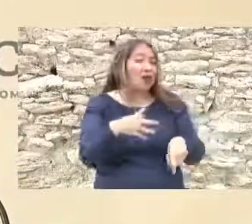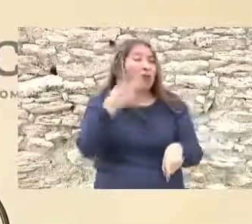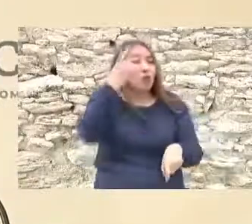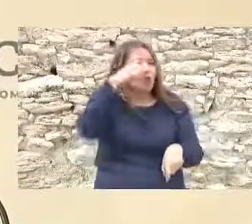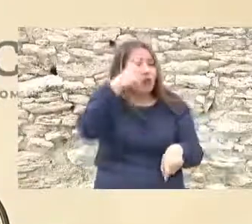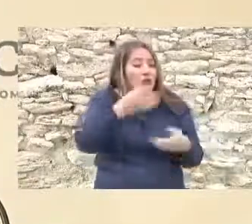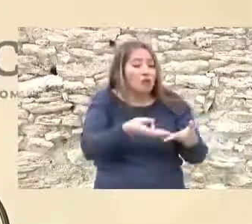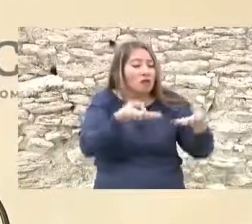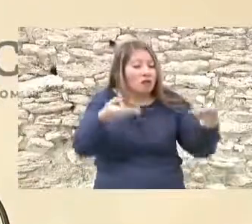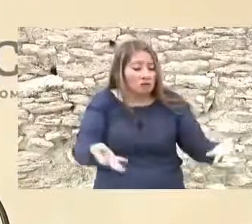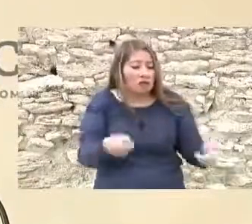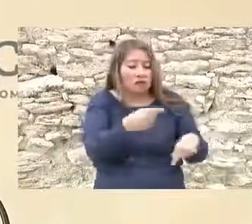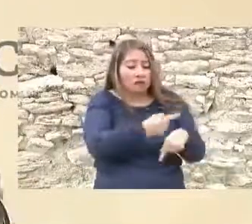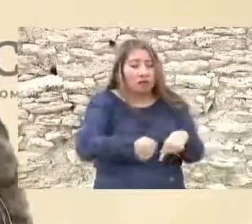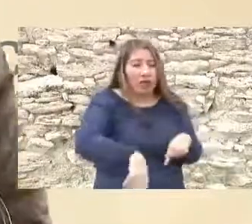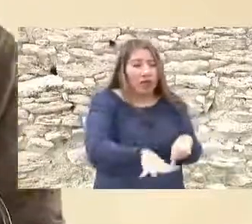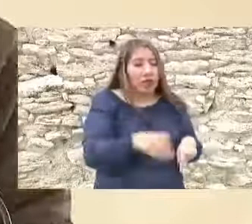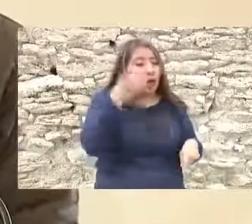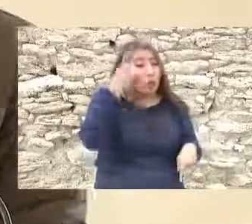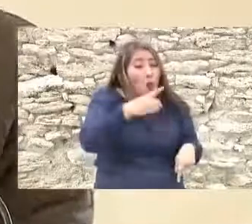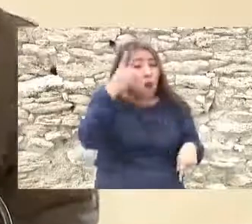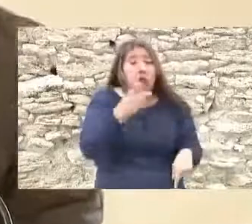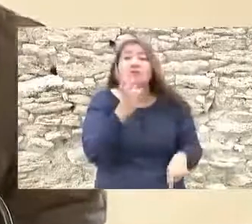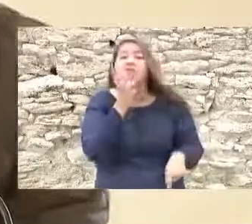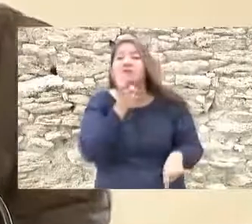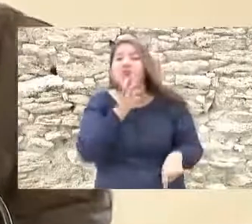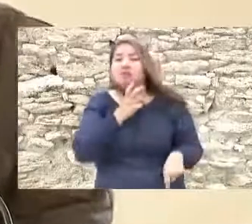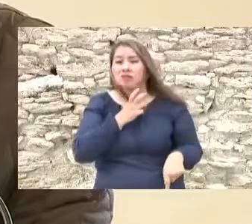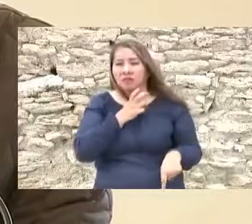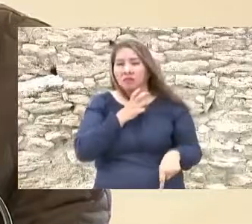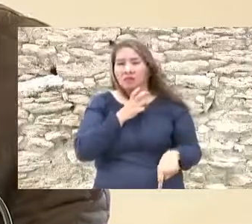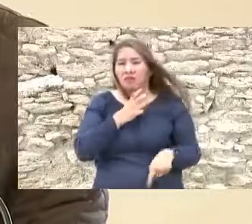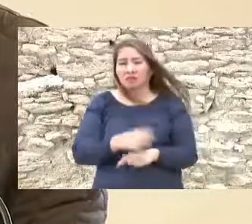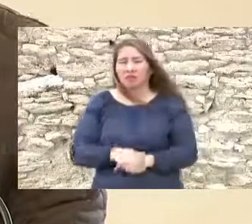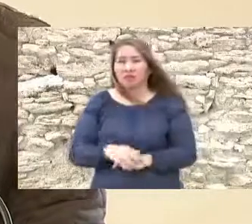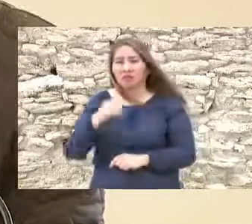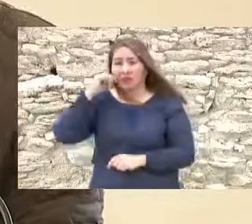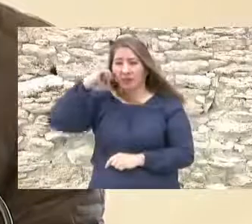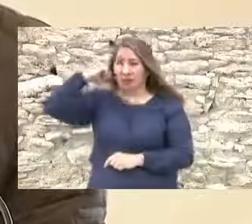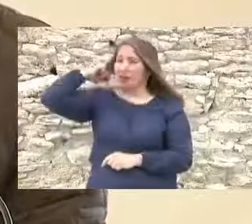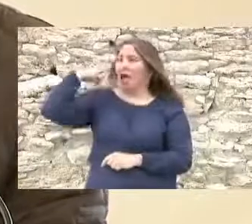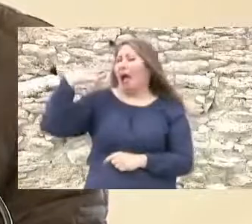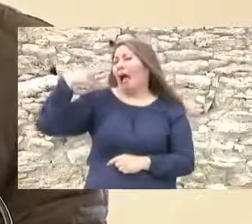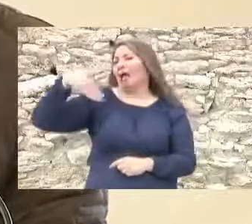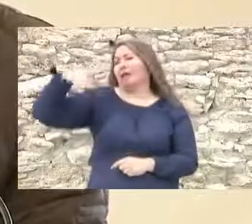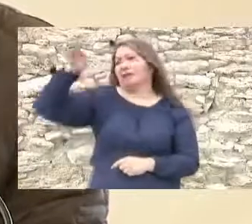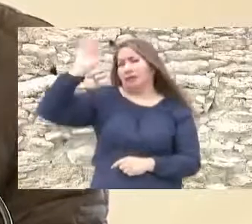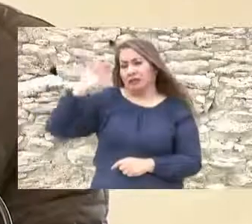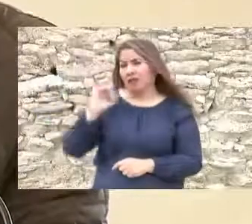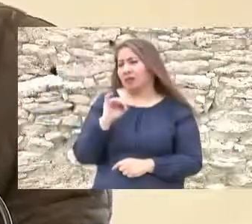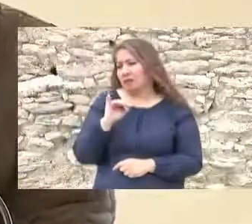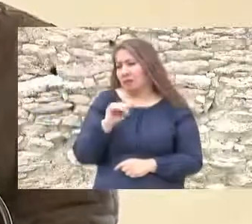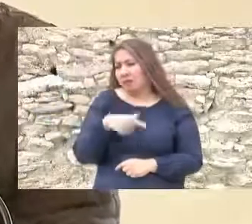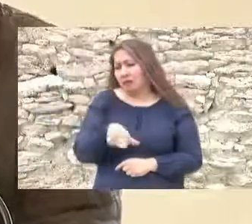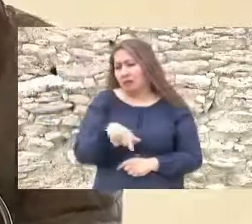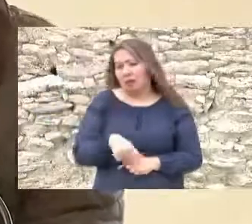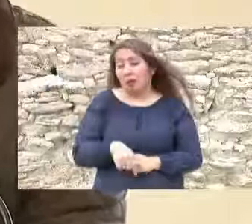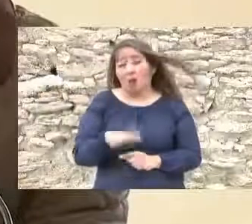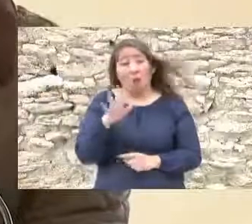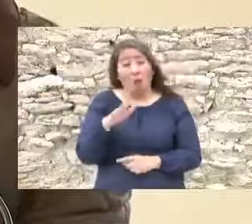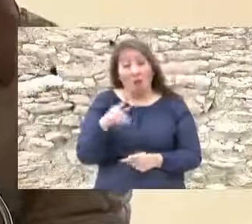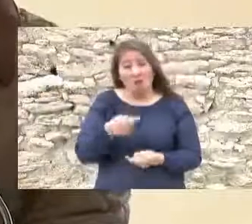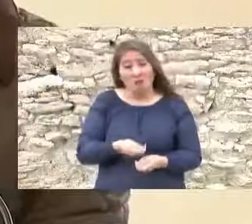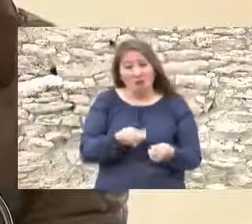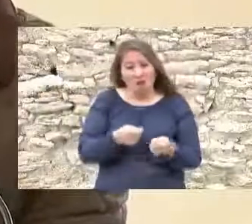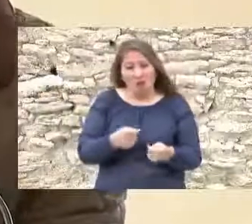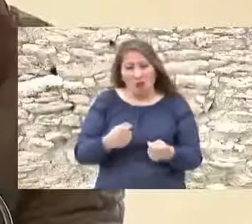la tierra es dueño del petróleo así era por eso las compañías